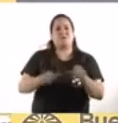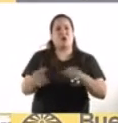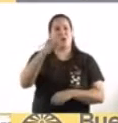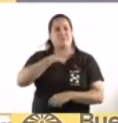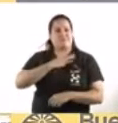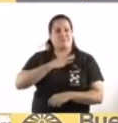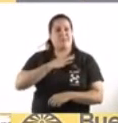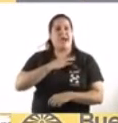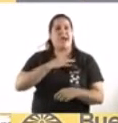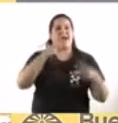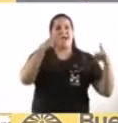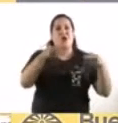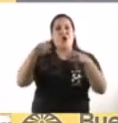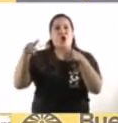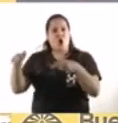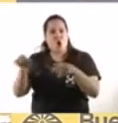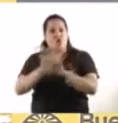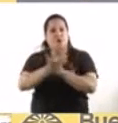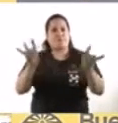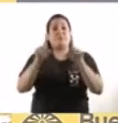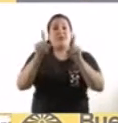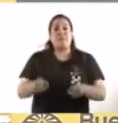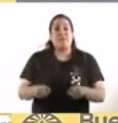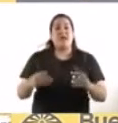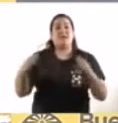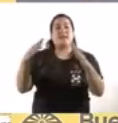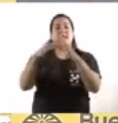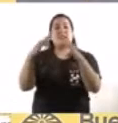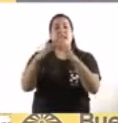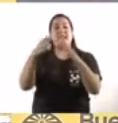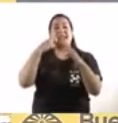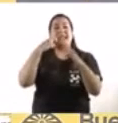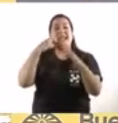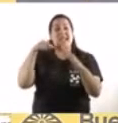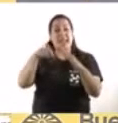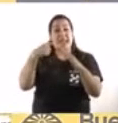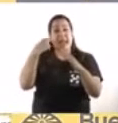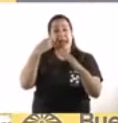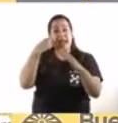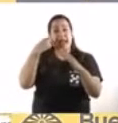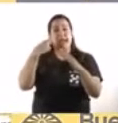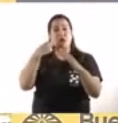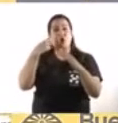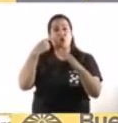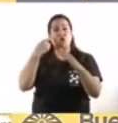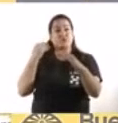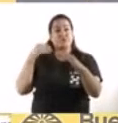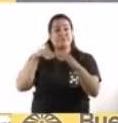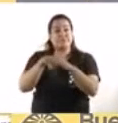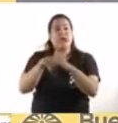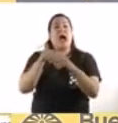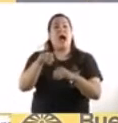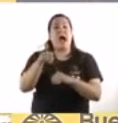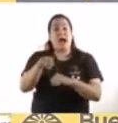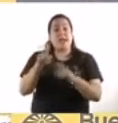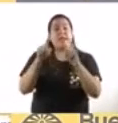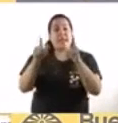de riesgo, por la concentración de adultos mayores que viven en ellos, y también logramos frenar la propagación en esas instituciones.